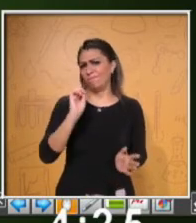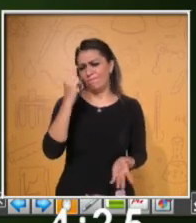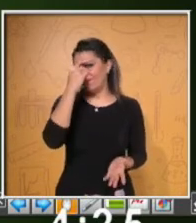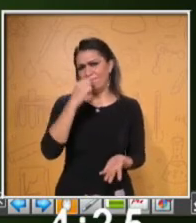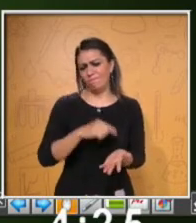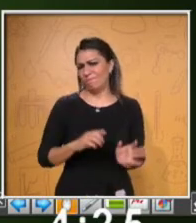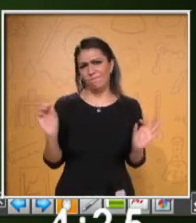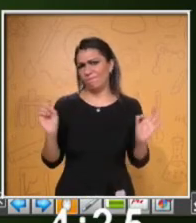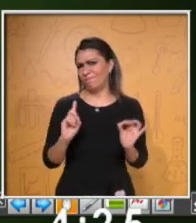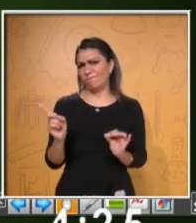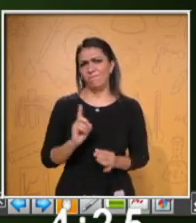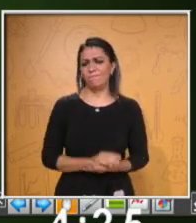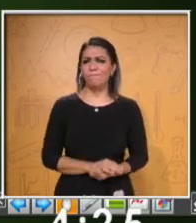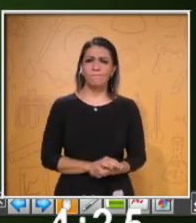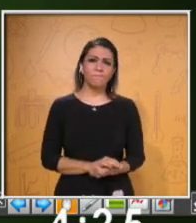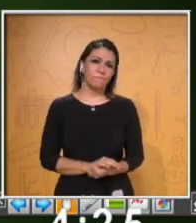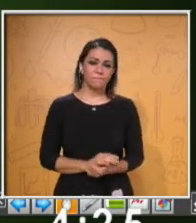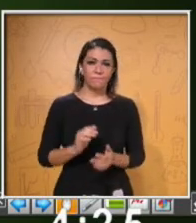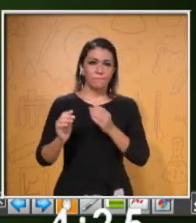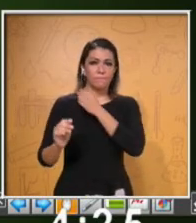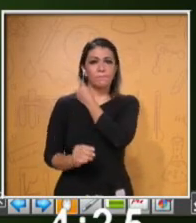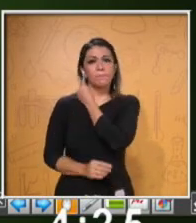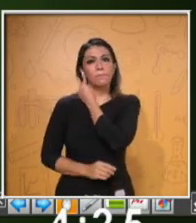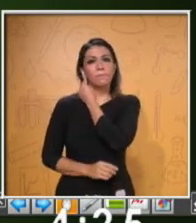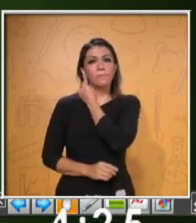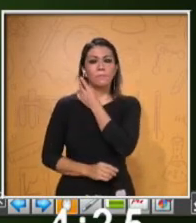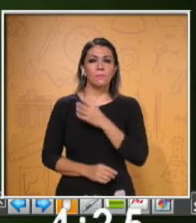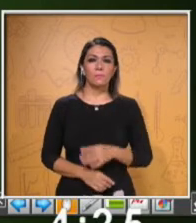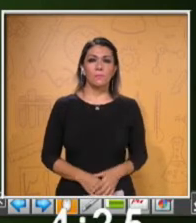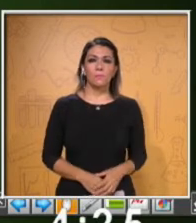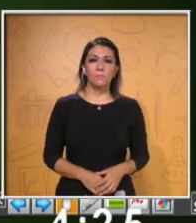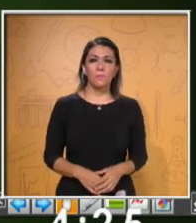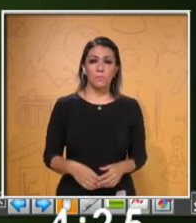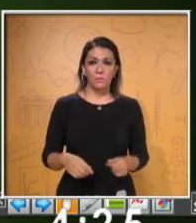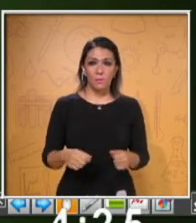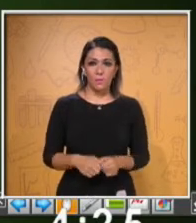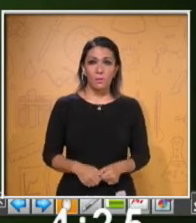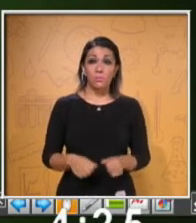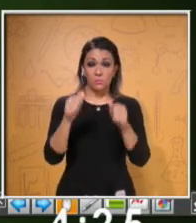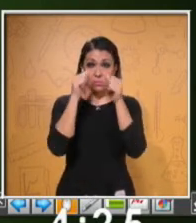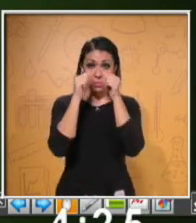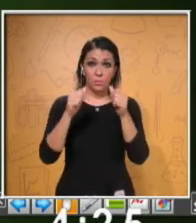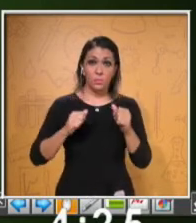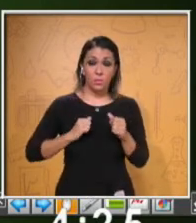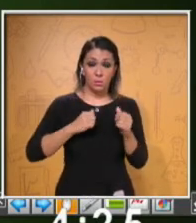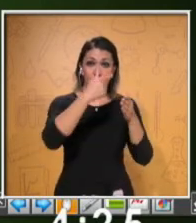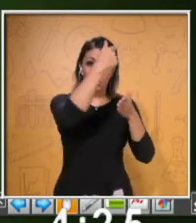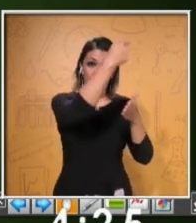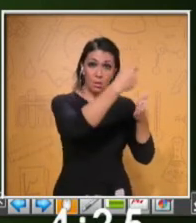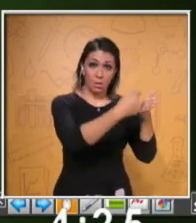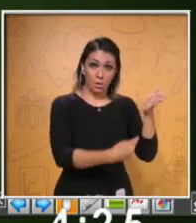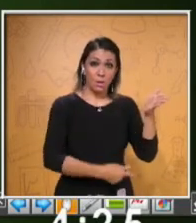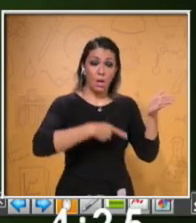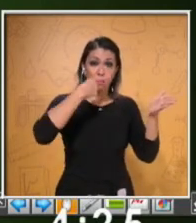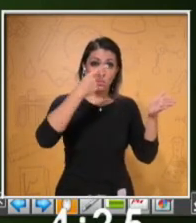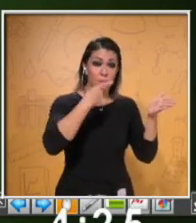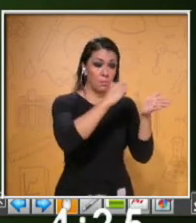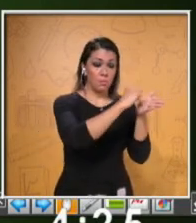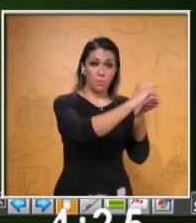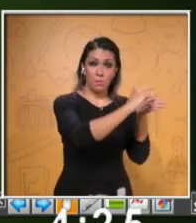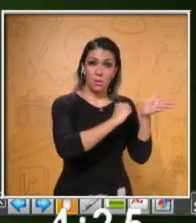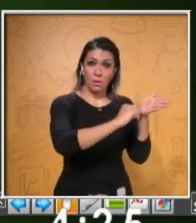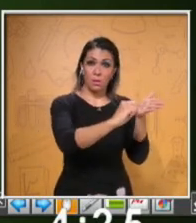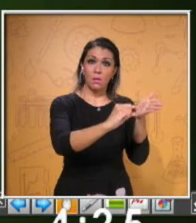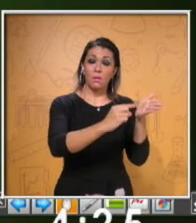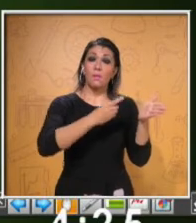Now we have some phrases to express agreements. Pay attention. Ponemos atención en estas frases. Estas sirven para